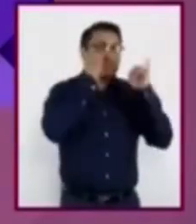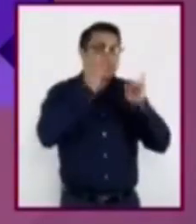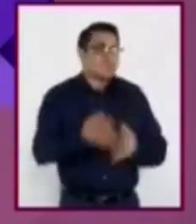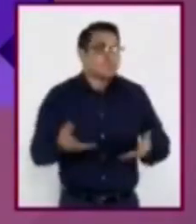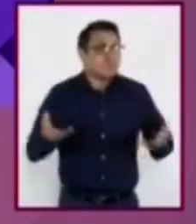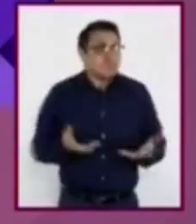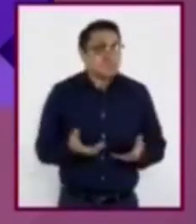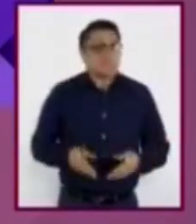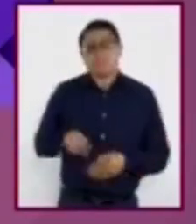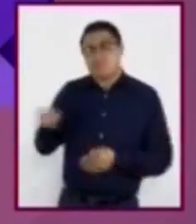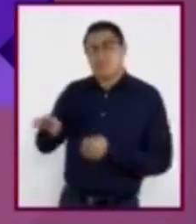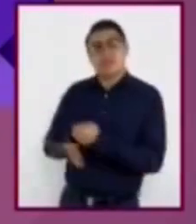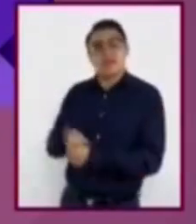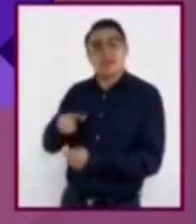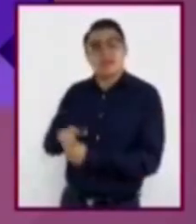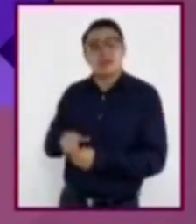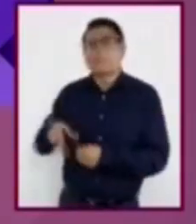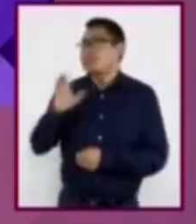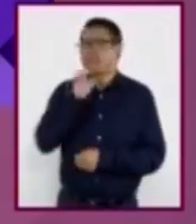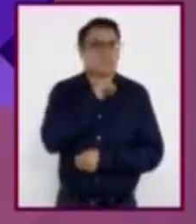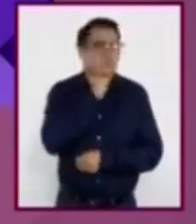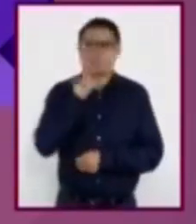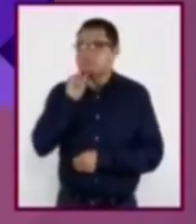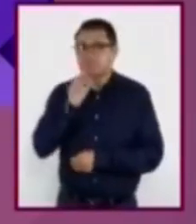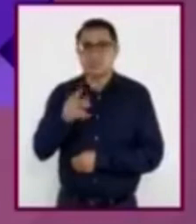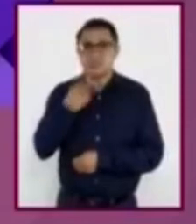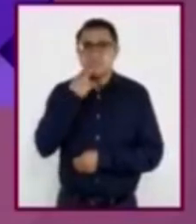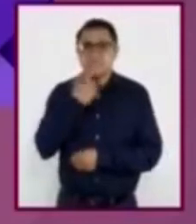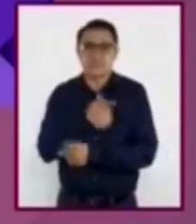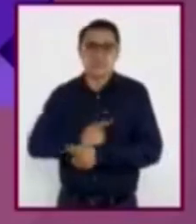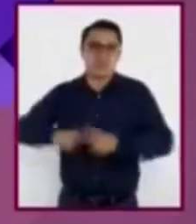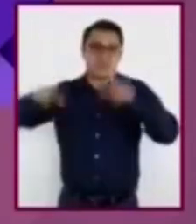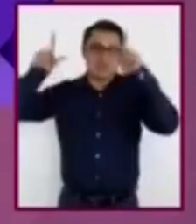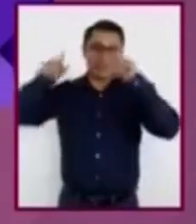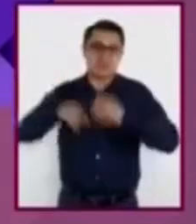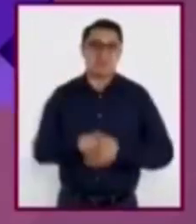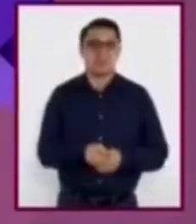los animales no pueden ejercer esa libertad.